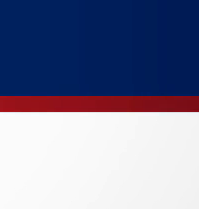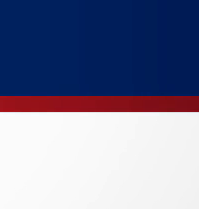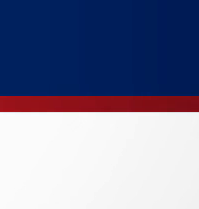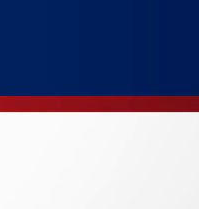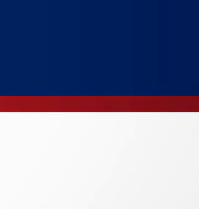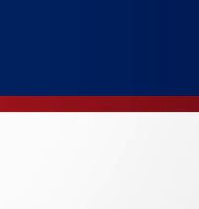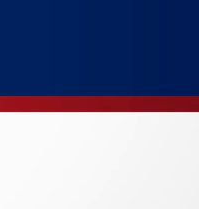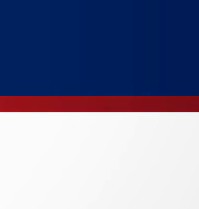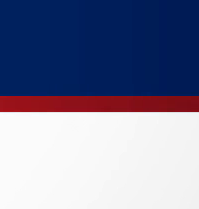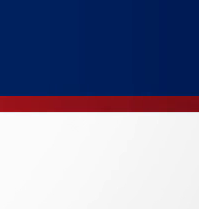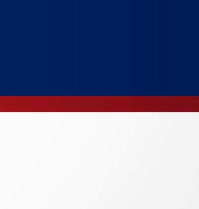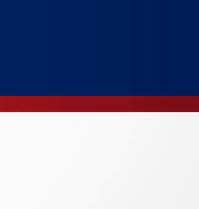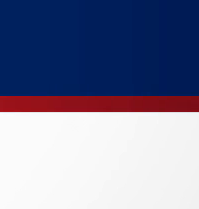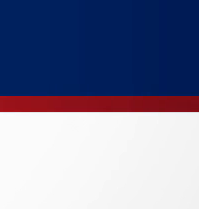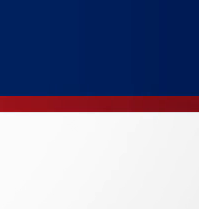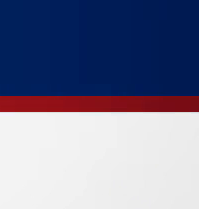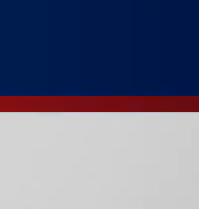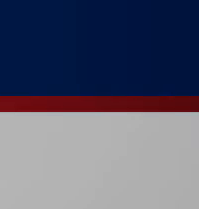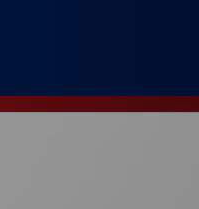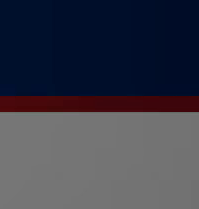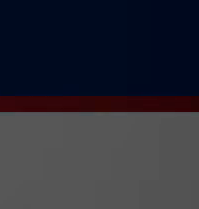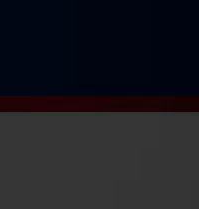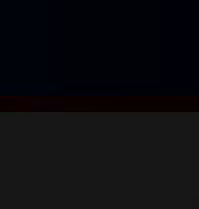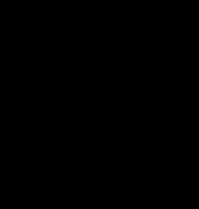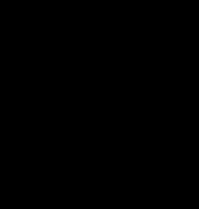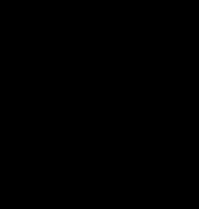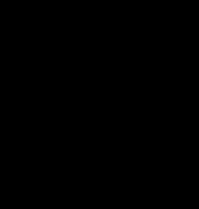.gov.ar www.diputadosantafe.gov.ar.diputadosantafe.gov Gracias.